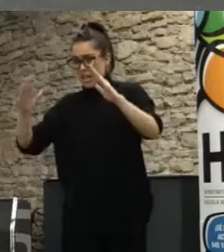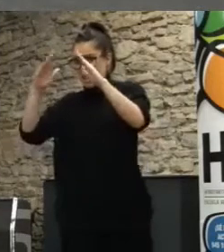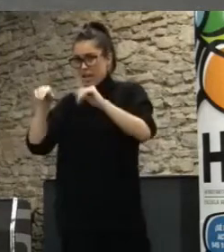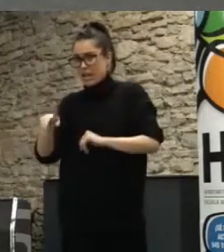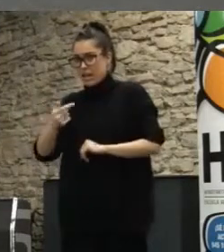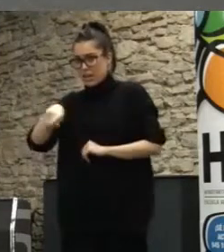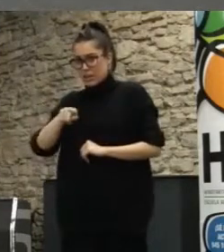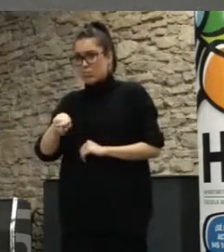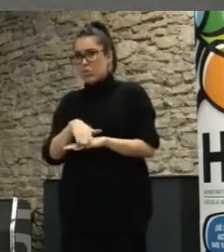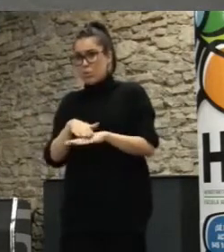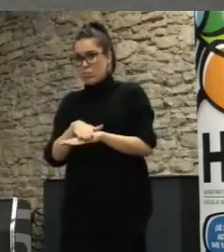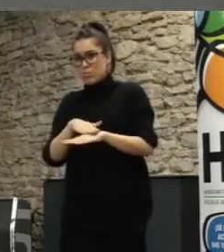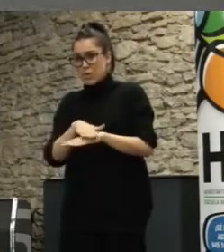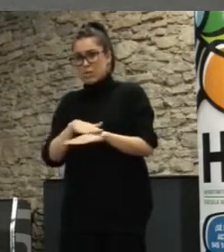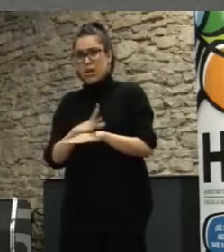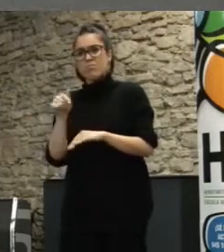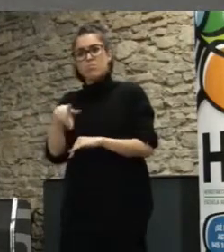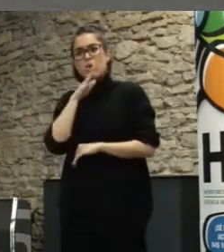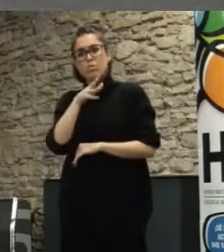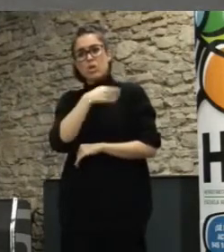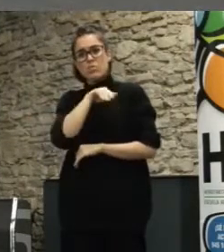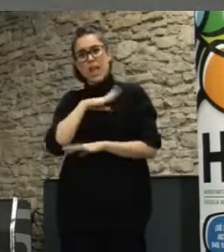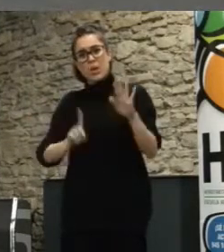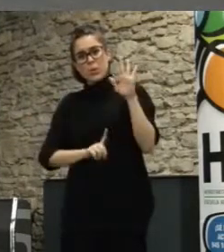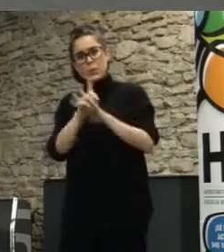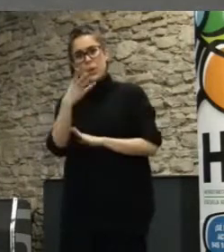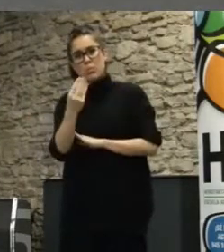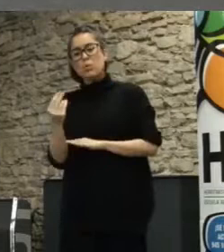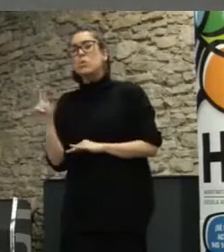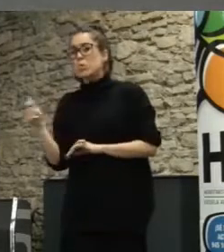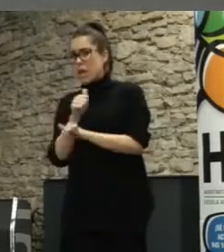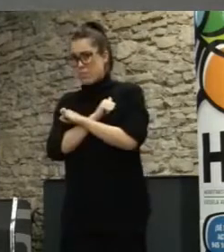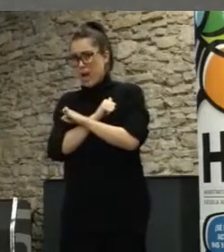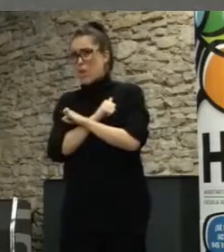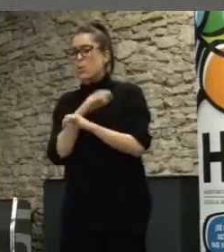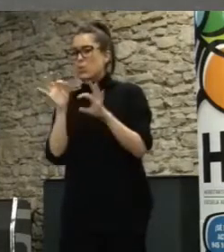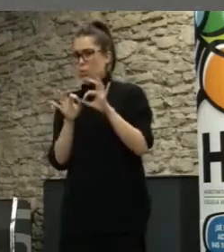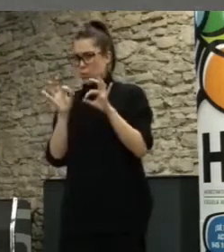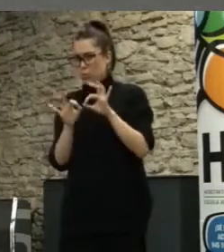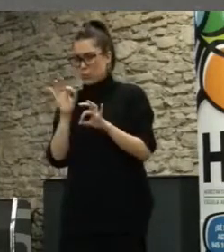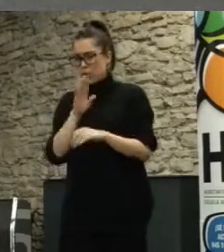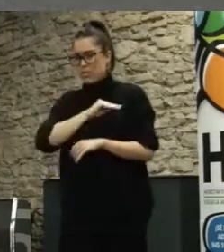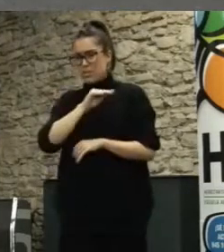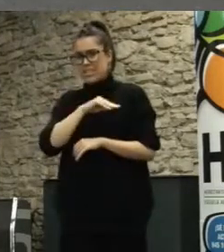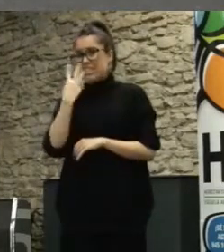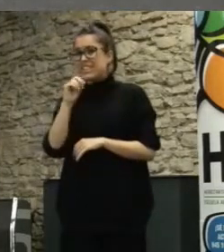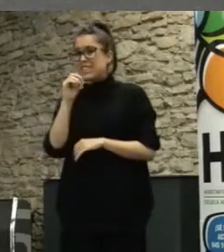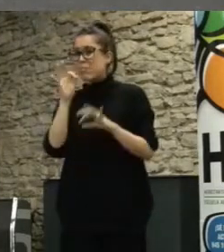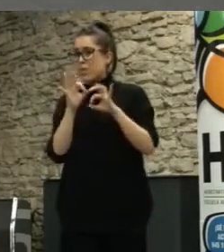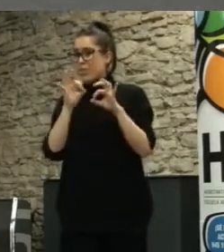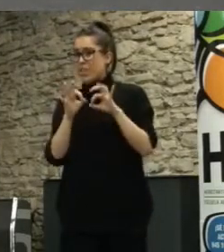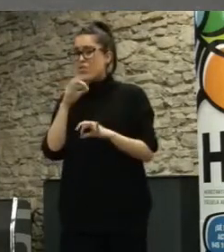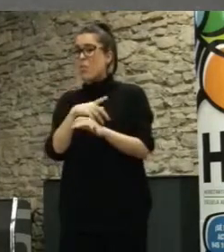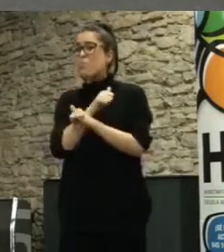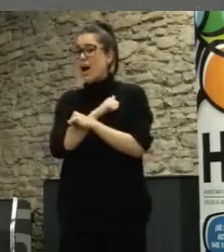hiper desarrollada como es la española pero con un 20% de paro con un 30 o 40% de paro juvenil y